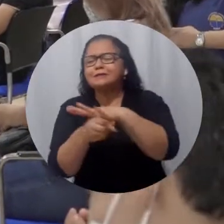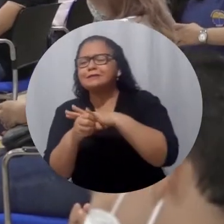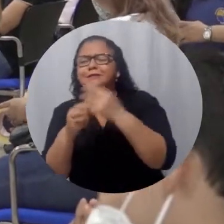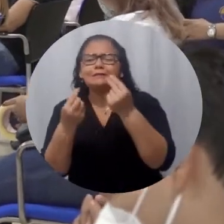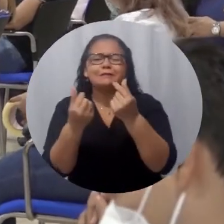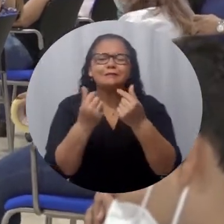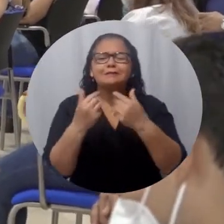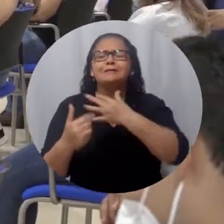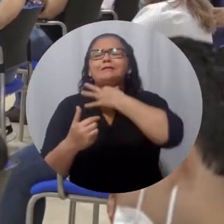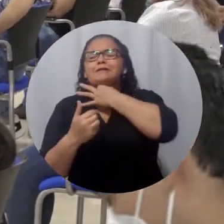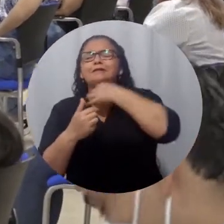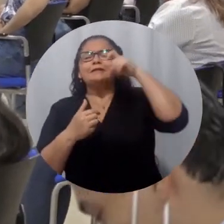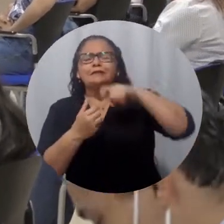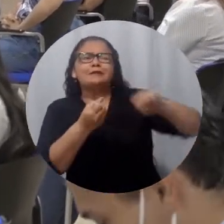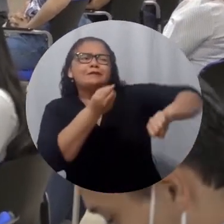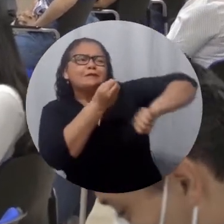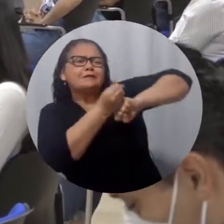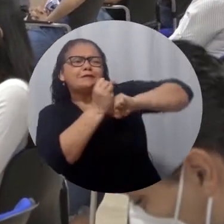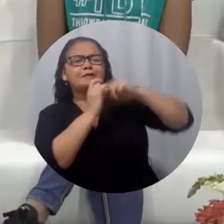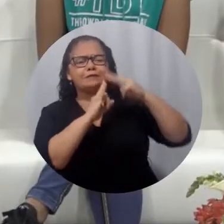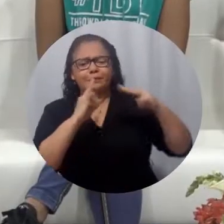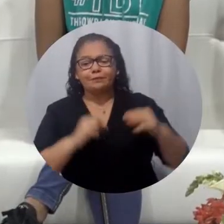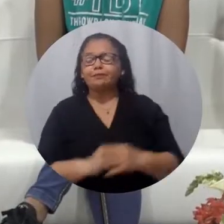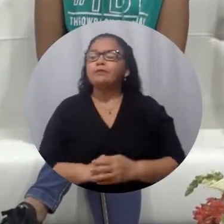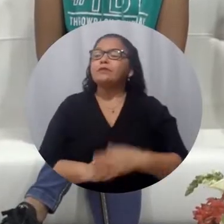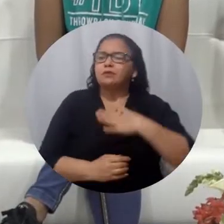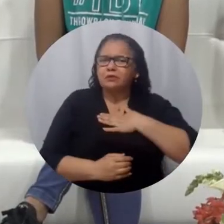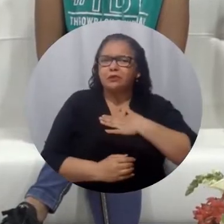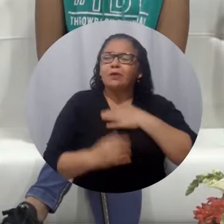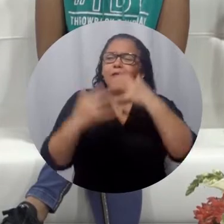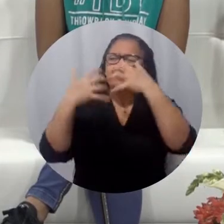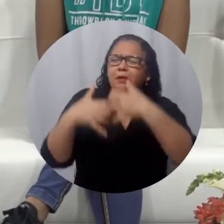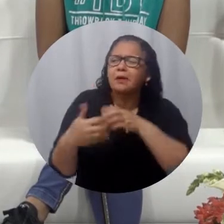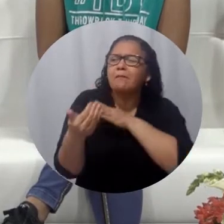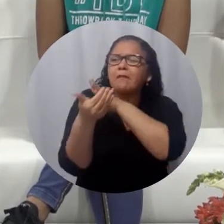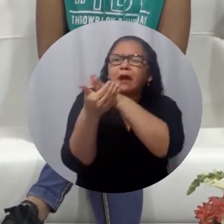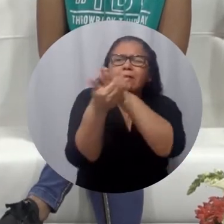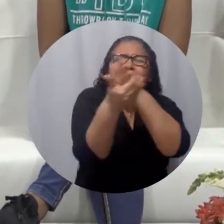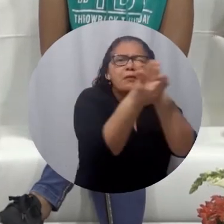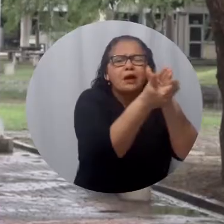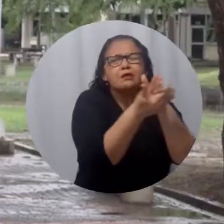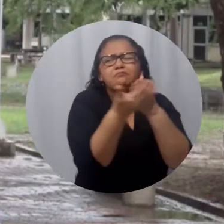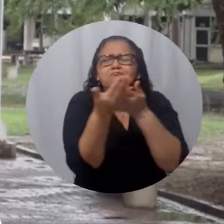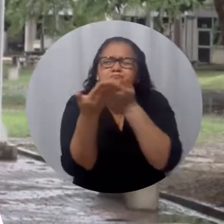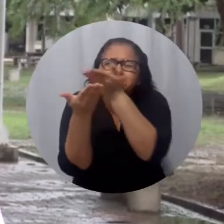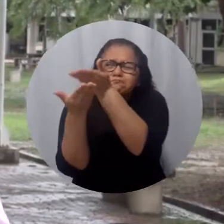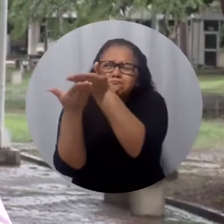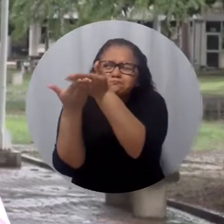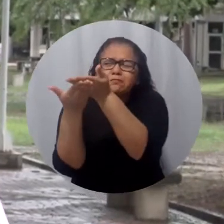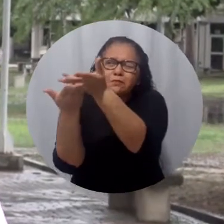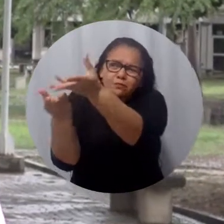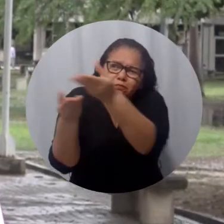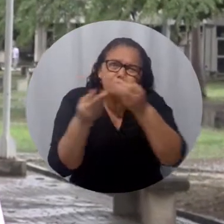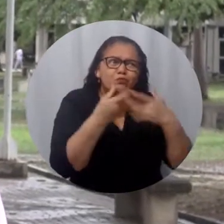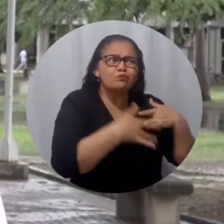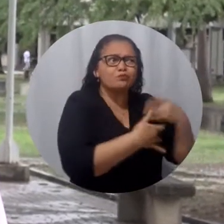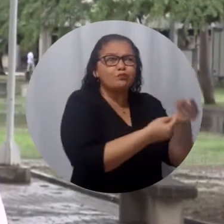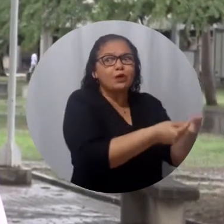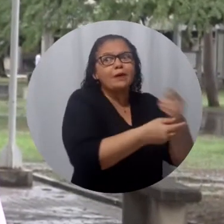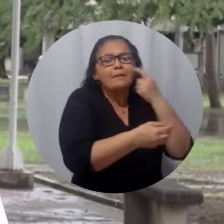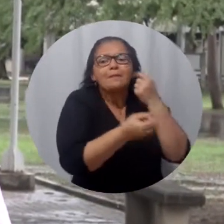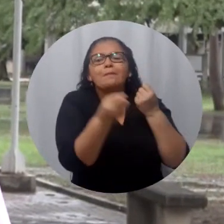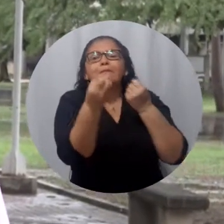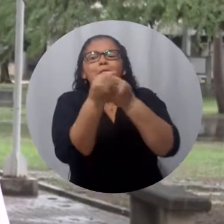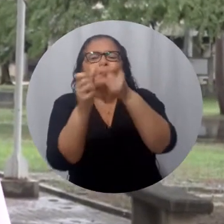vulnerabilidad socioeconómica necesitan que la universidad les dé un apoyo. Vamos a estar visitando las empresas privadas y poder ayudar a que muchos estudiantes de la